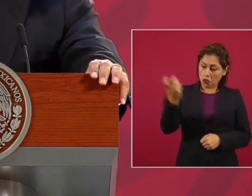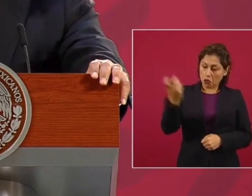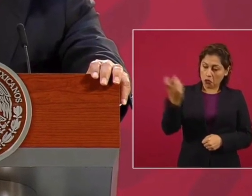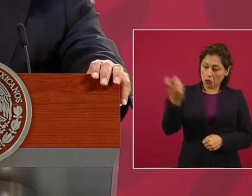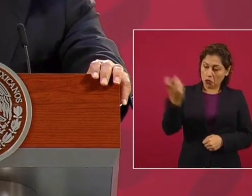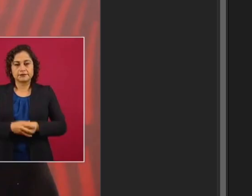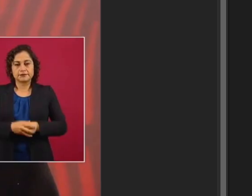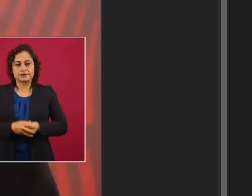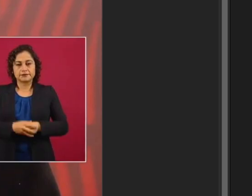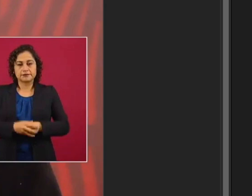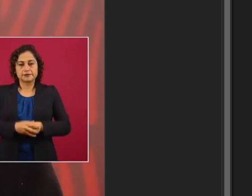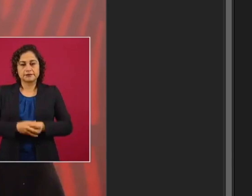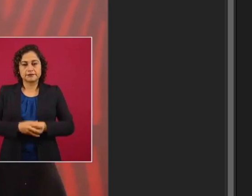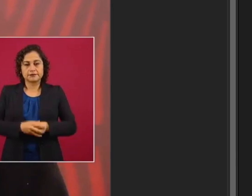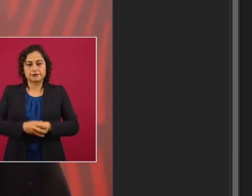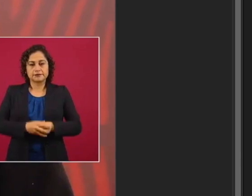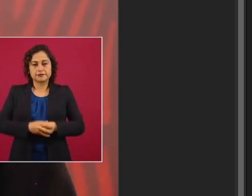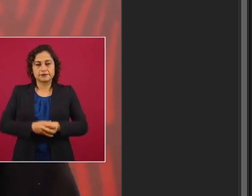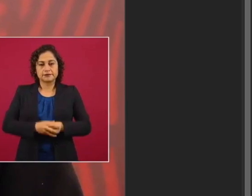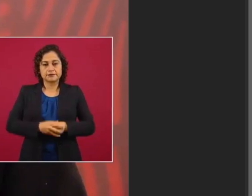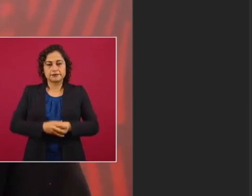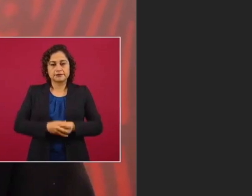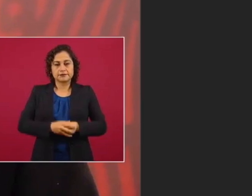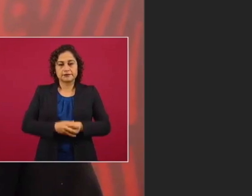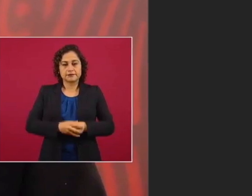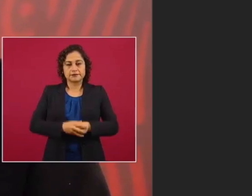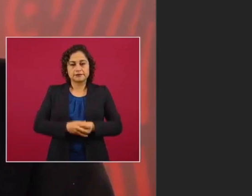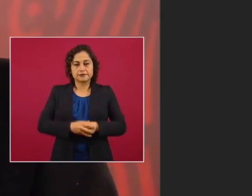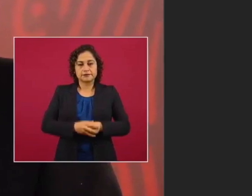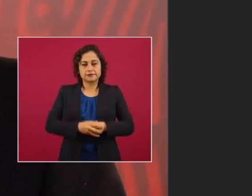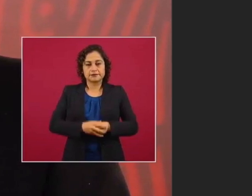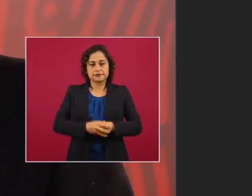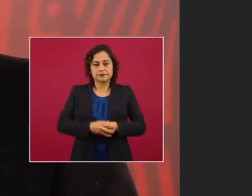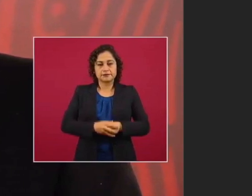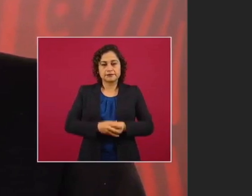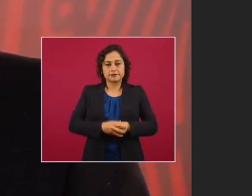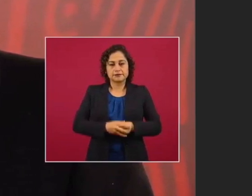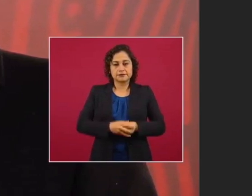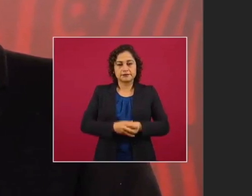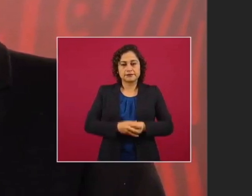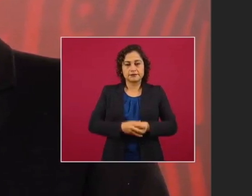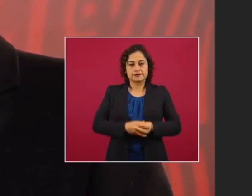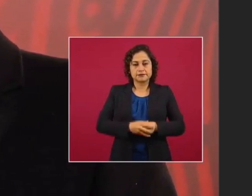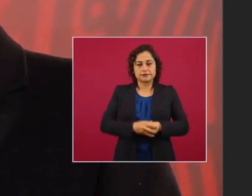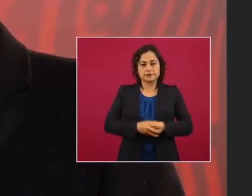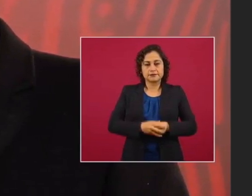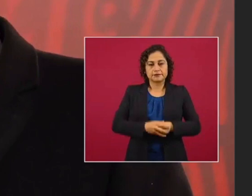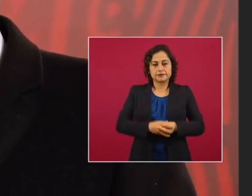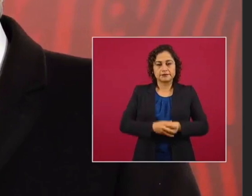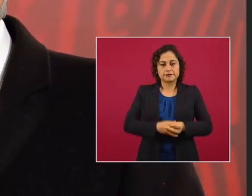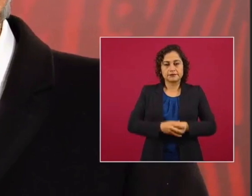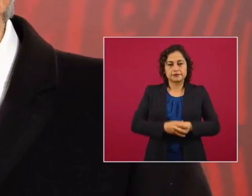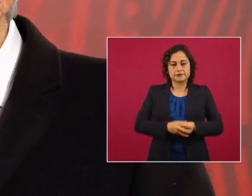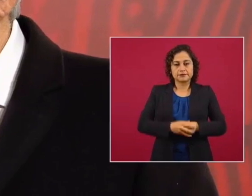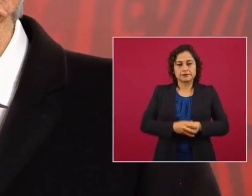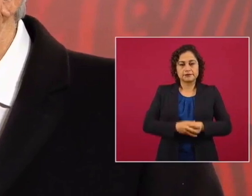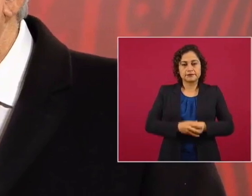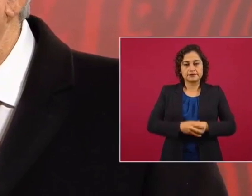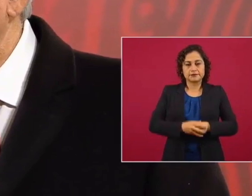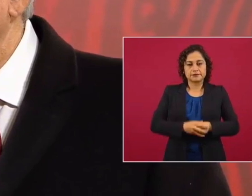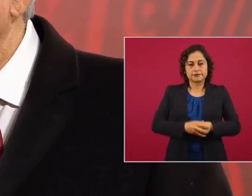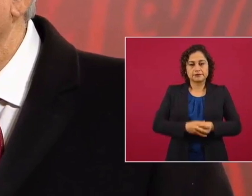equivocamos al votar por él